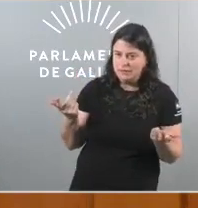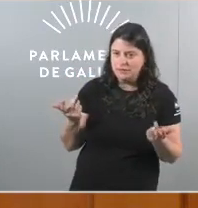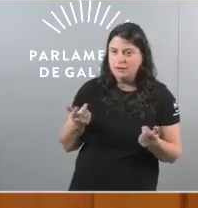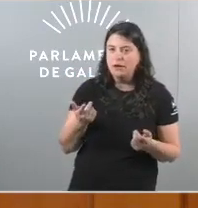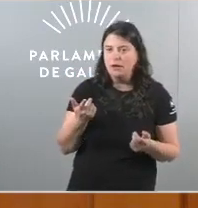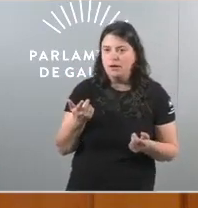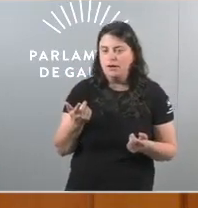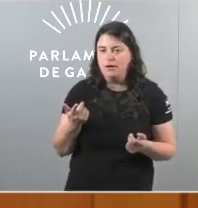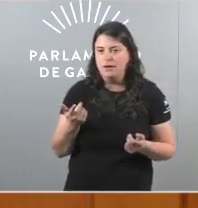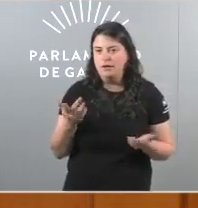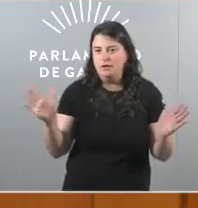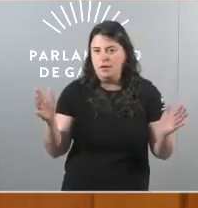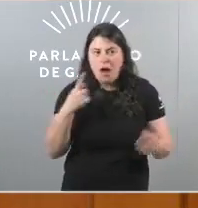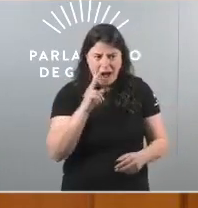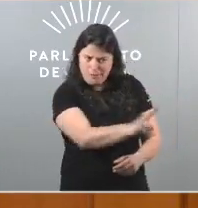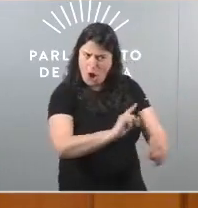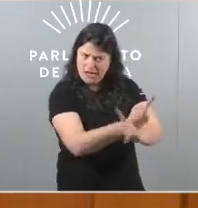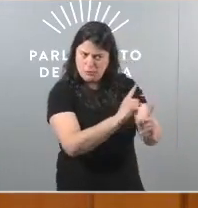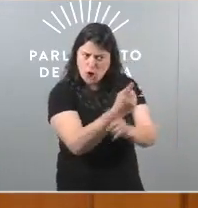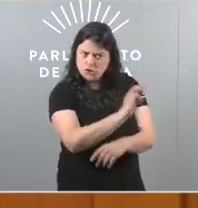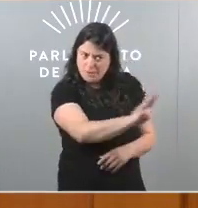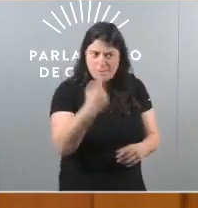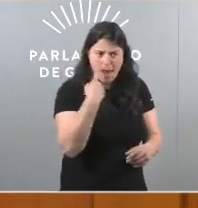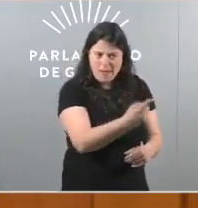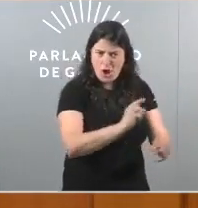silencio porque si hai algo de murmullo